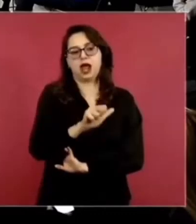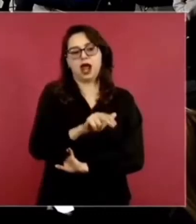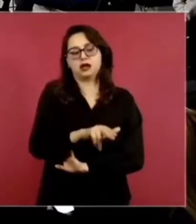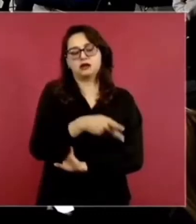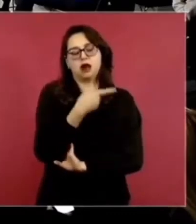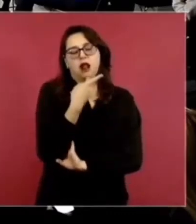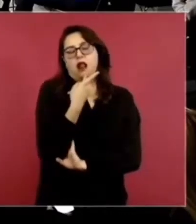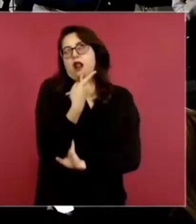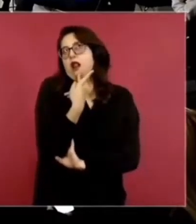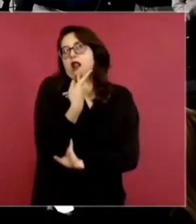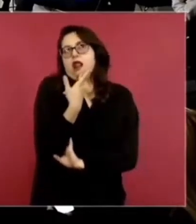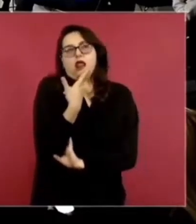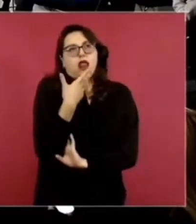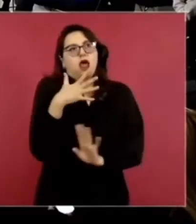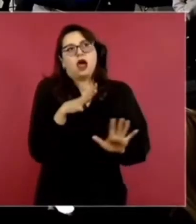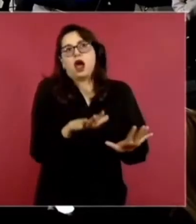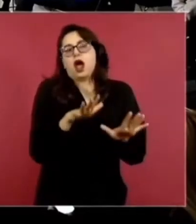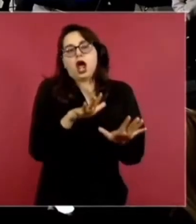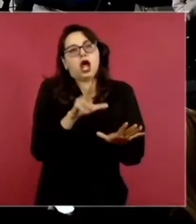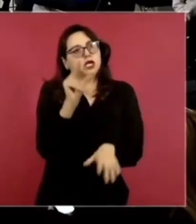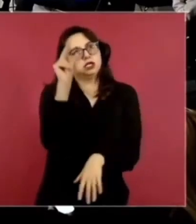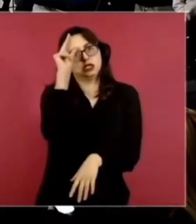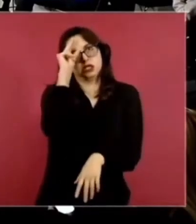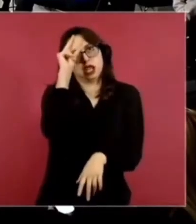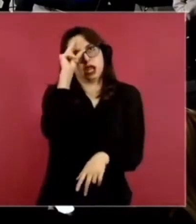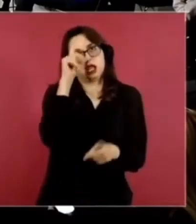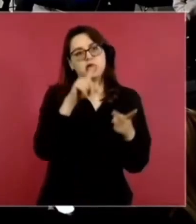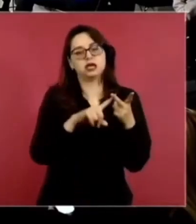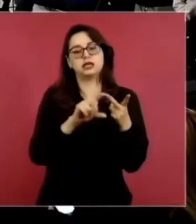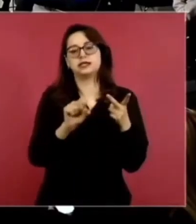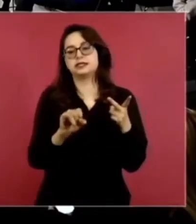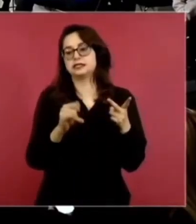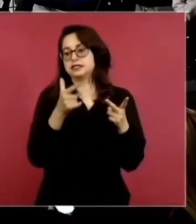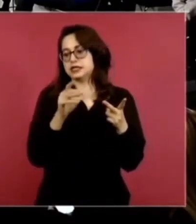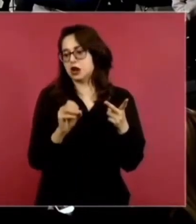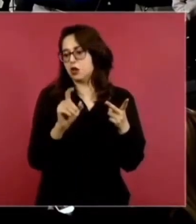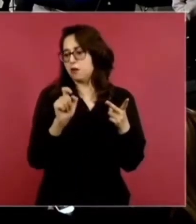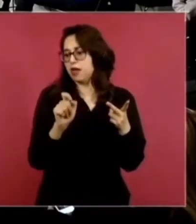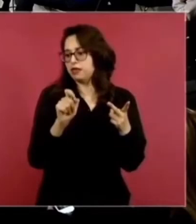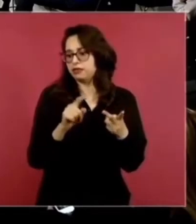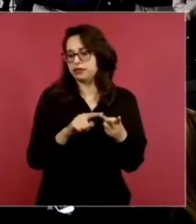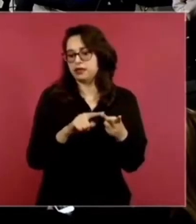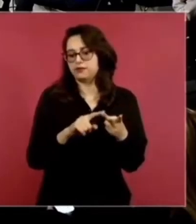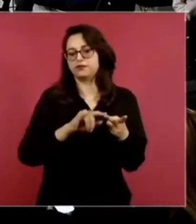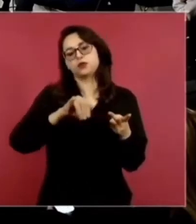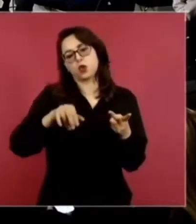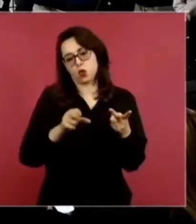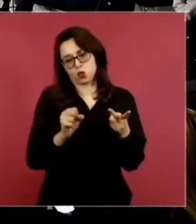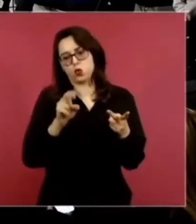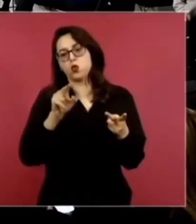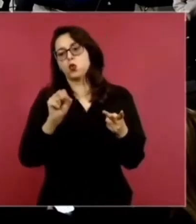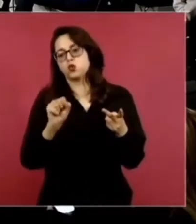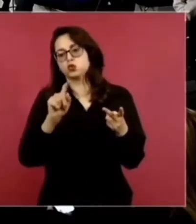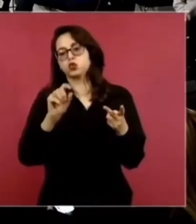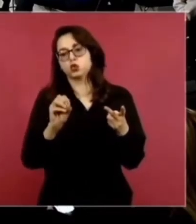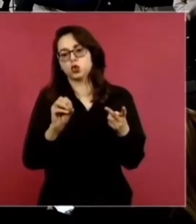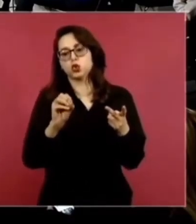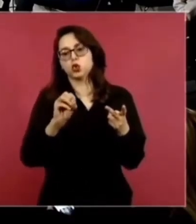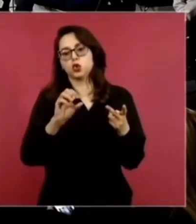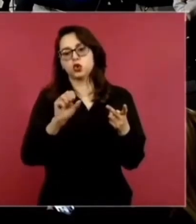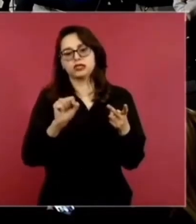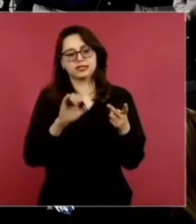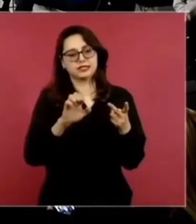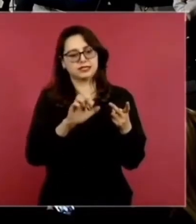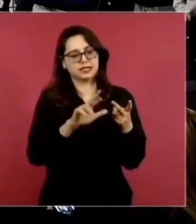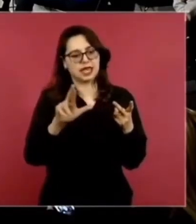pues buen ideólogo del conservadurismo, Justo Sierra, el otro que se decía que era